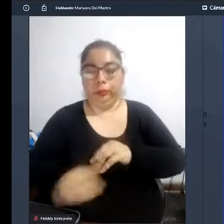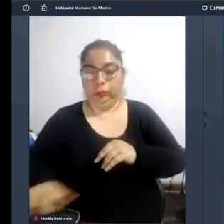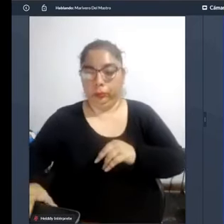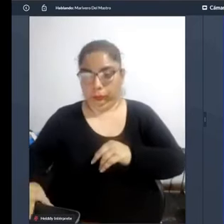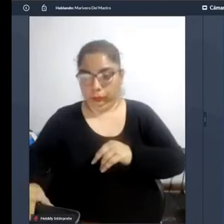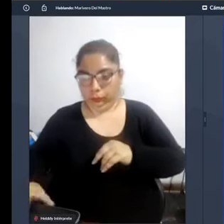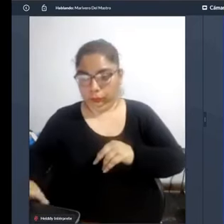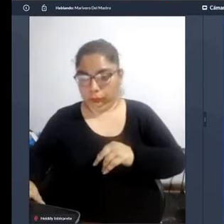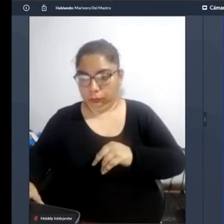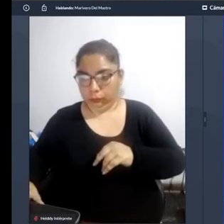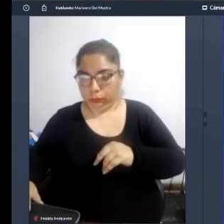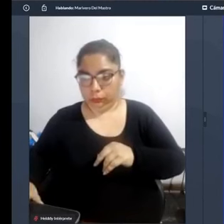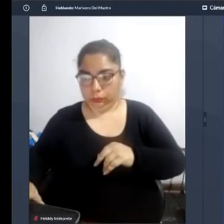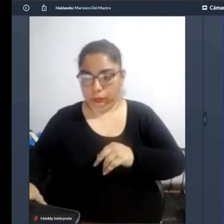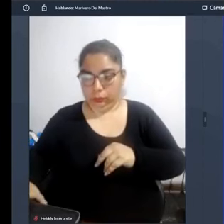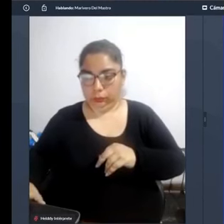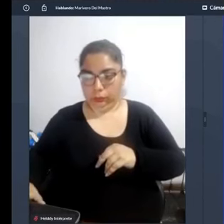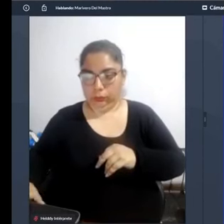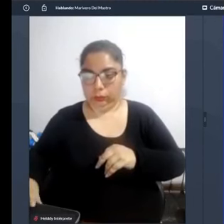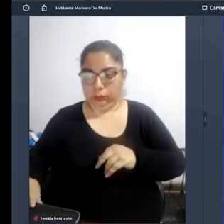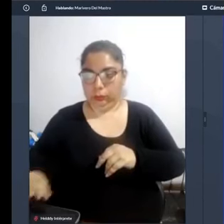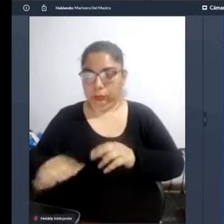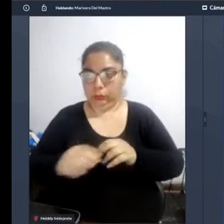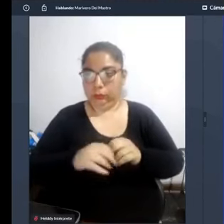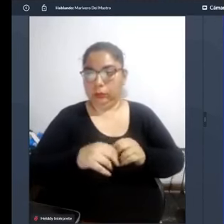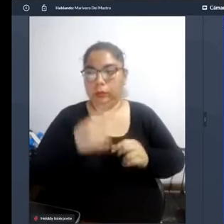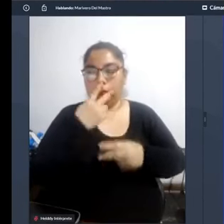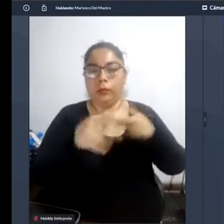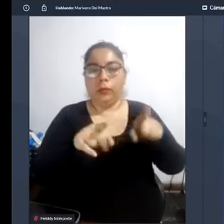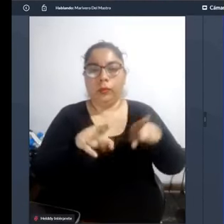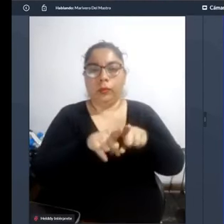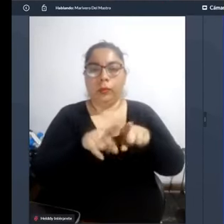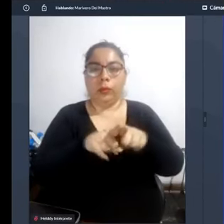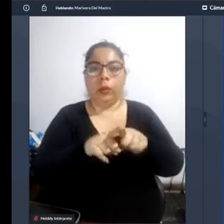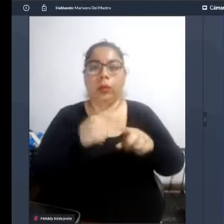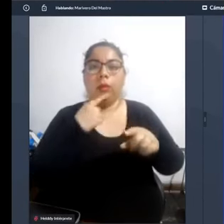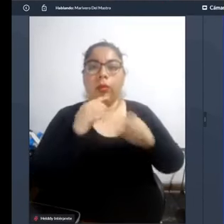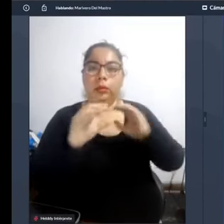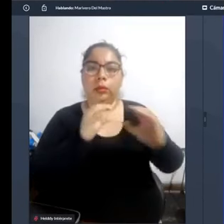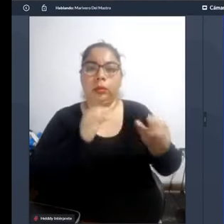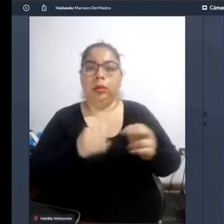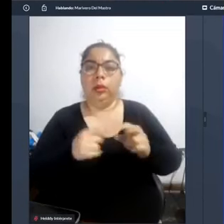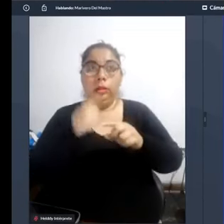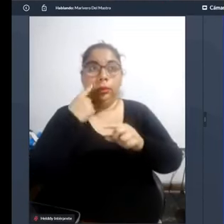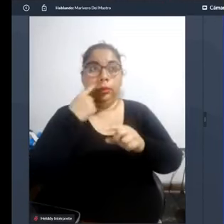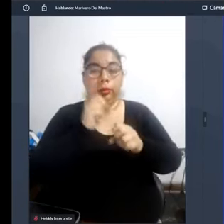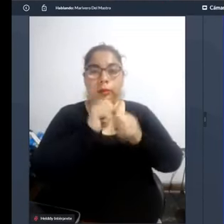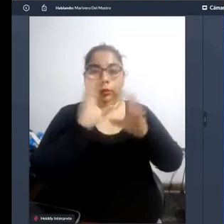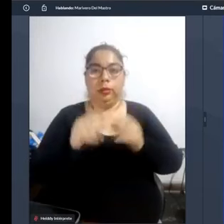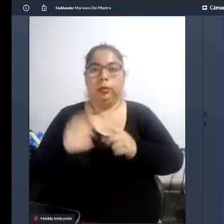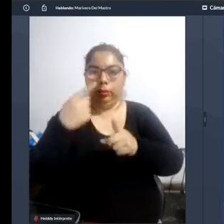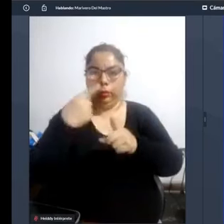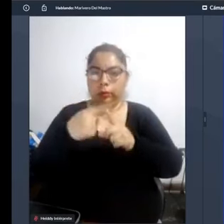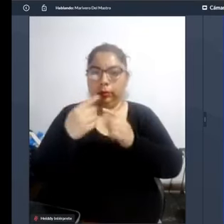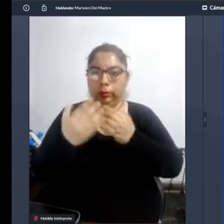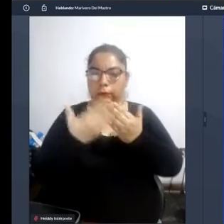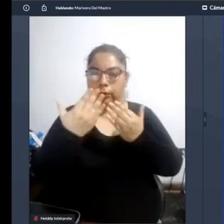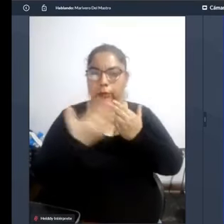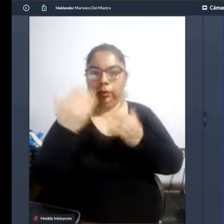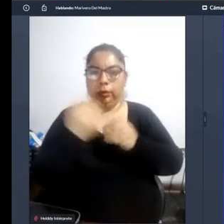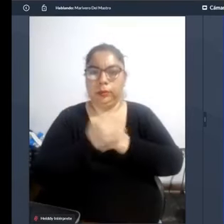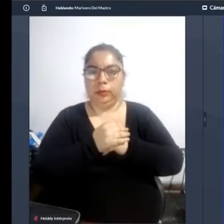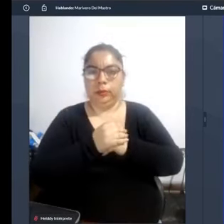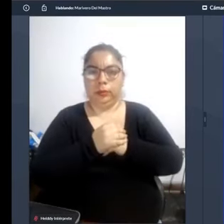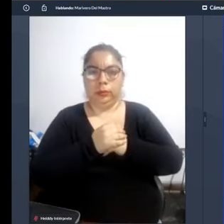entonces se requieren estas consultas y consultas me refiero a consultas que realmente sean significativas no espacios simplemente en los que se